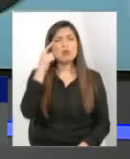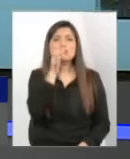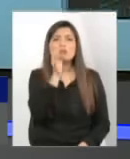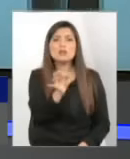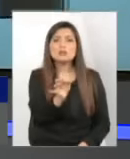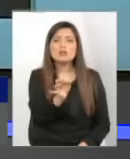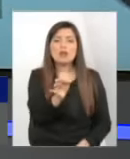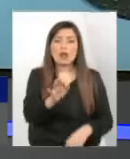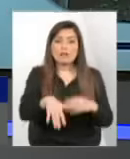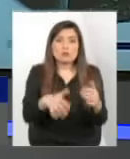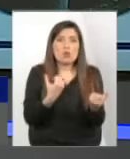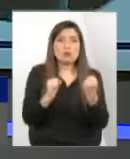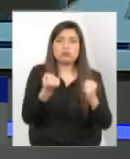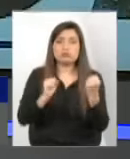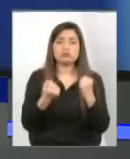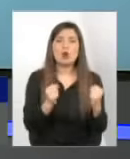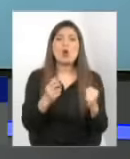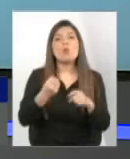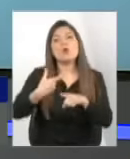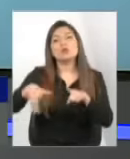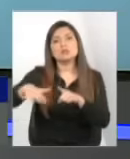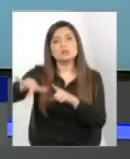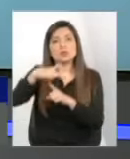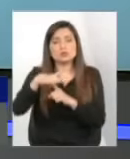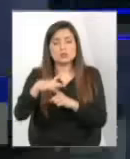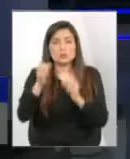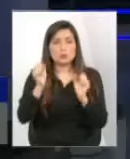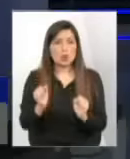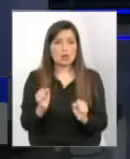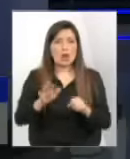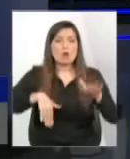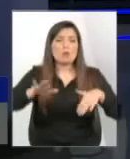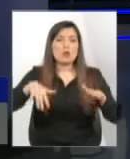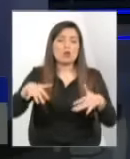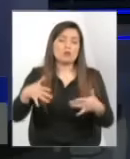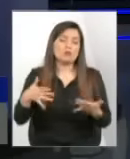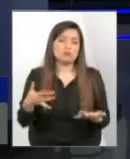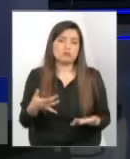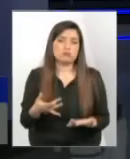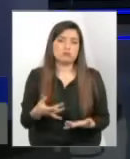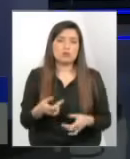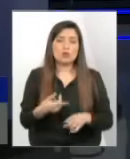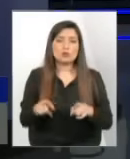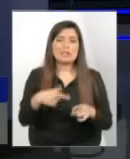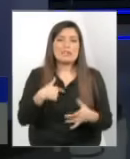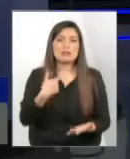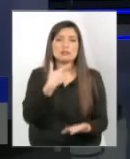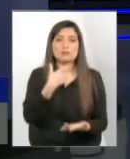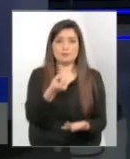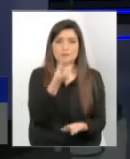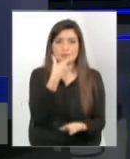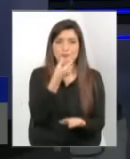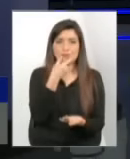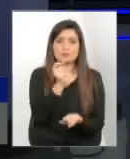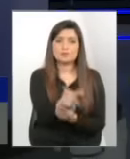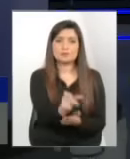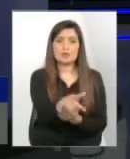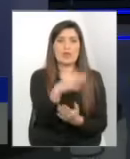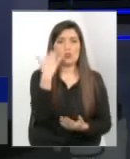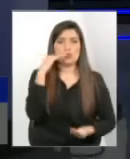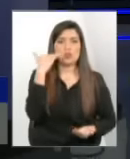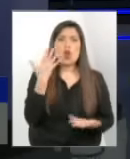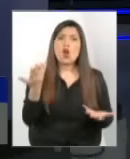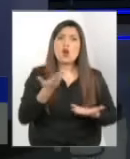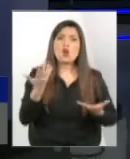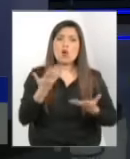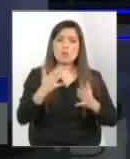entre la desesperación u otras situaciones que podrían a lo mejor ser más dolosas medicar a los niños ¿cómo llegan estos